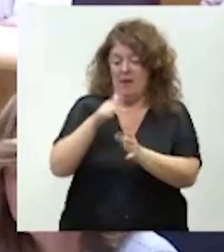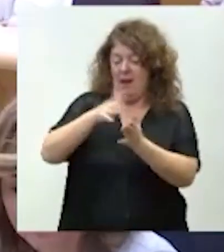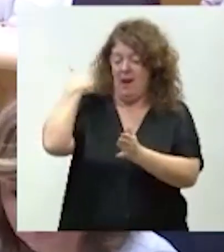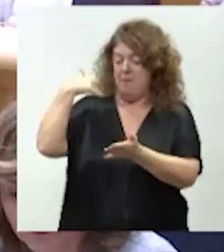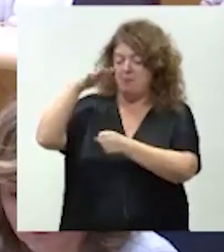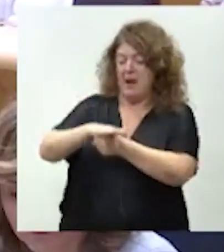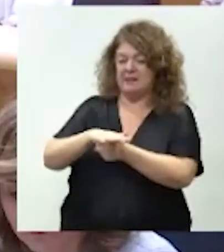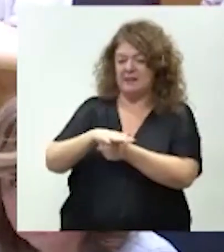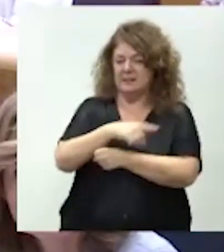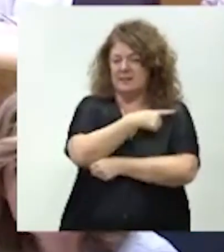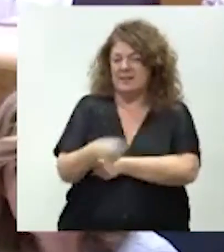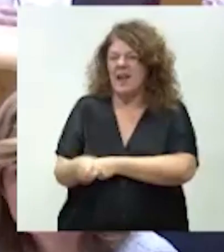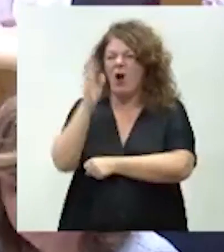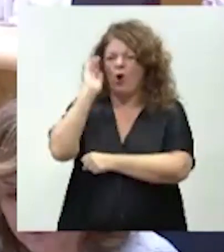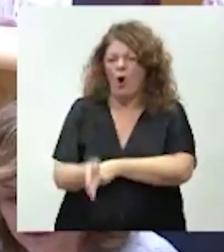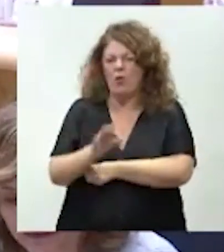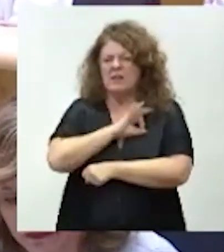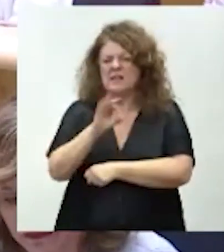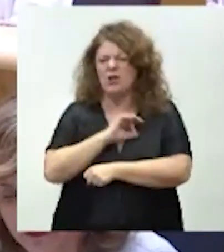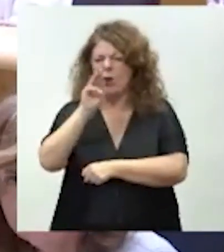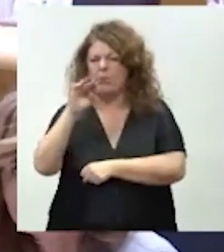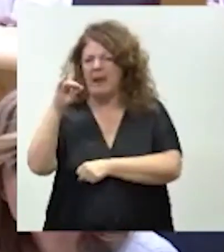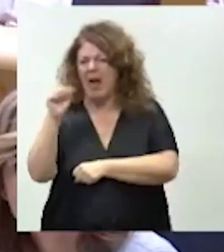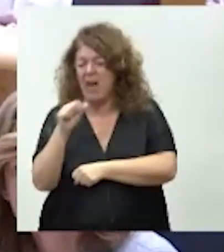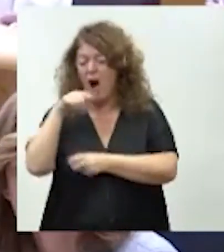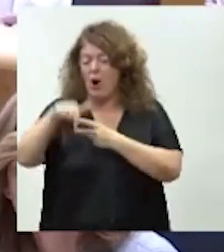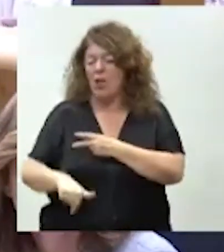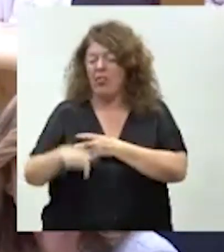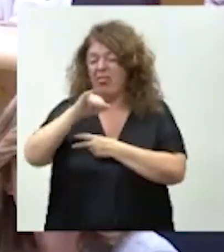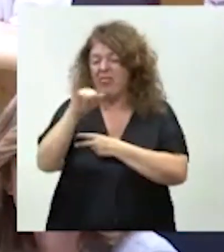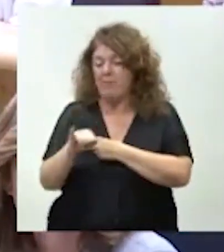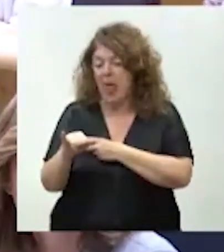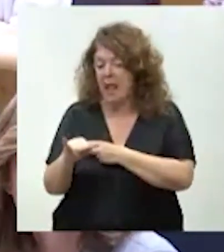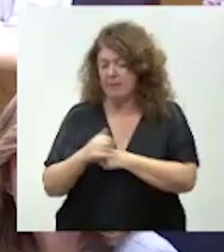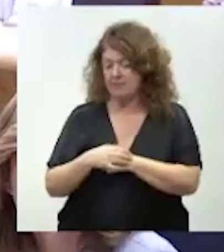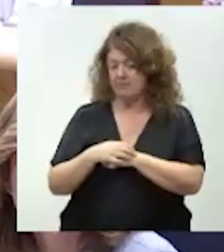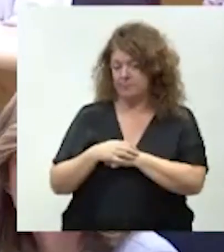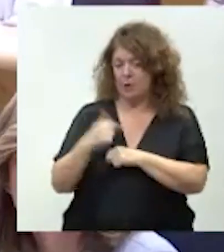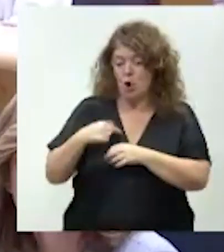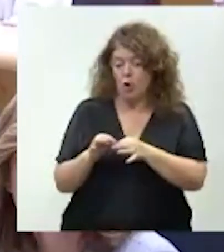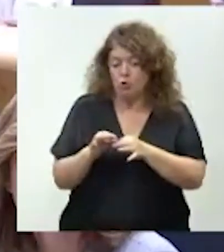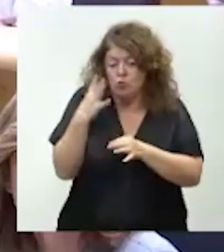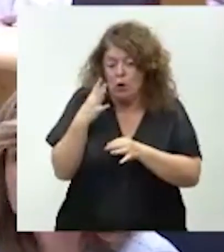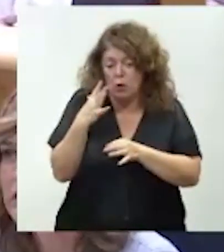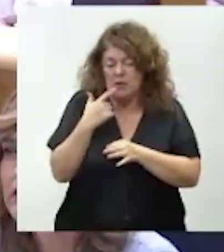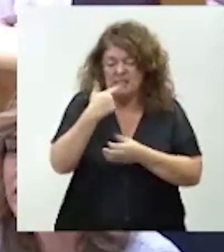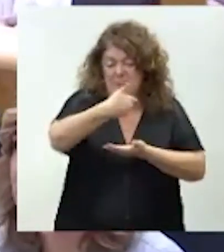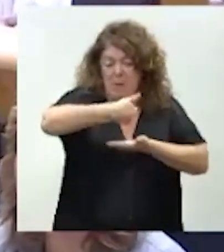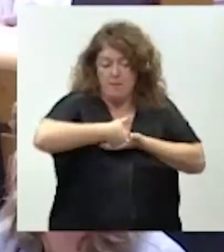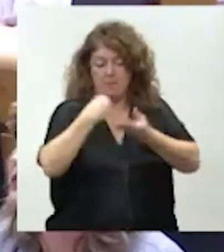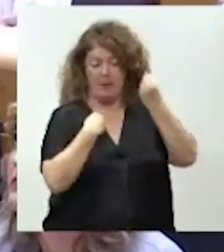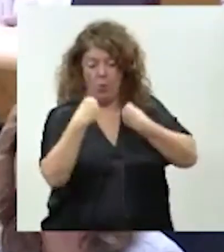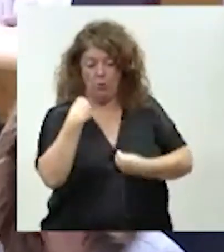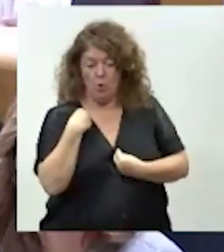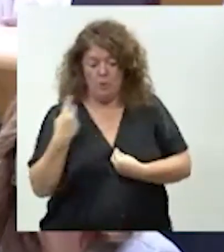anterior traje la condena del señor Prada, hoy la del señor Zaplana. En fin, tengo mucha suerte cada vez que ustedes me preguntan